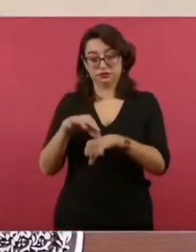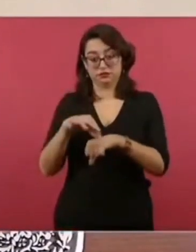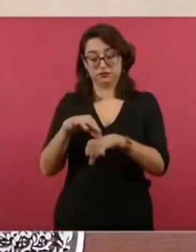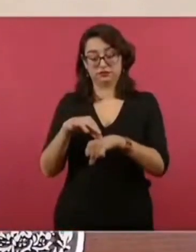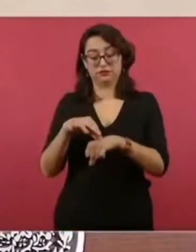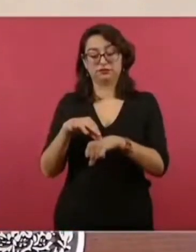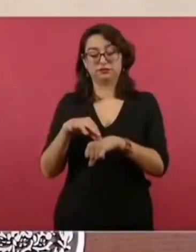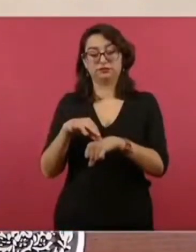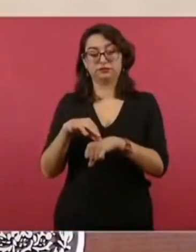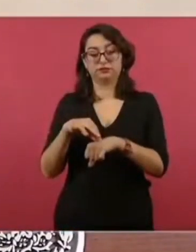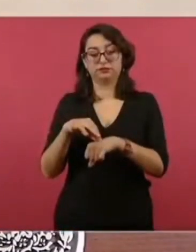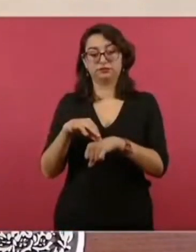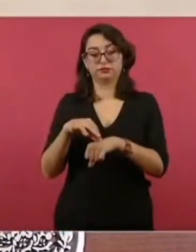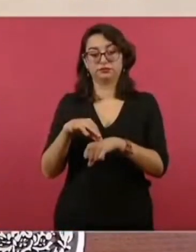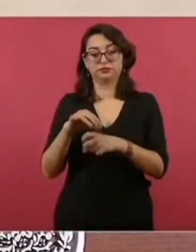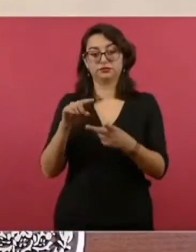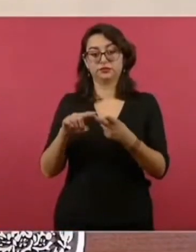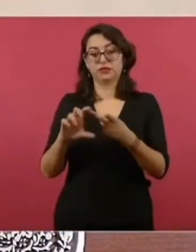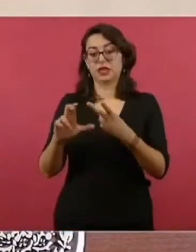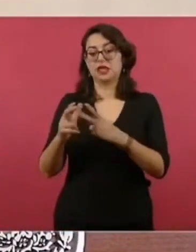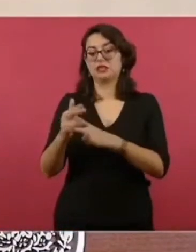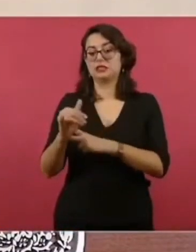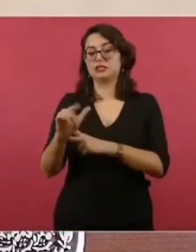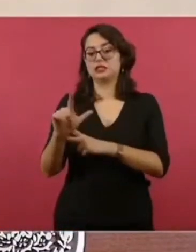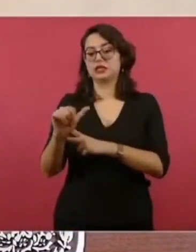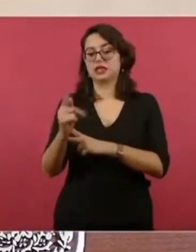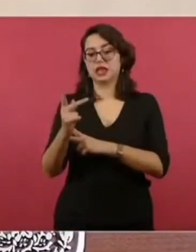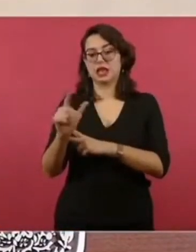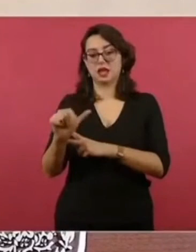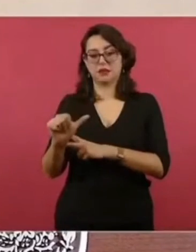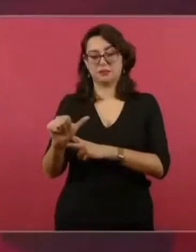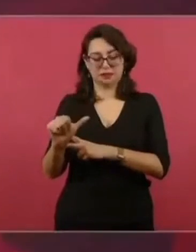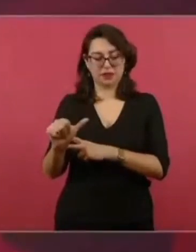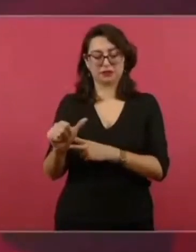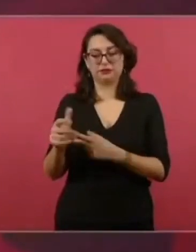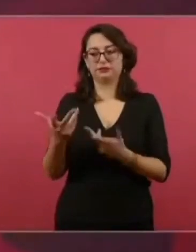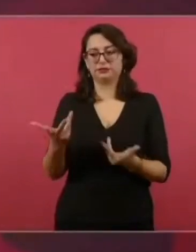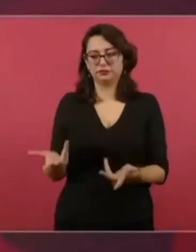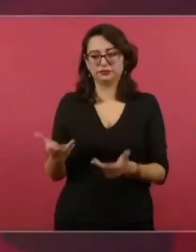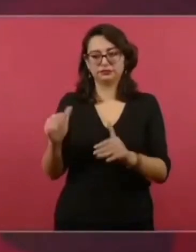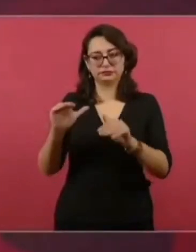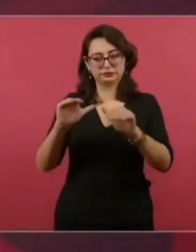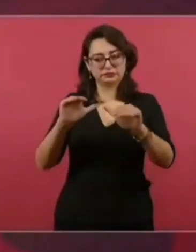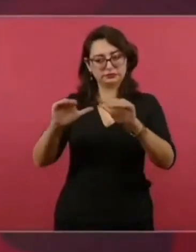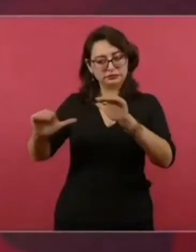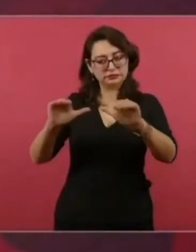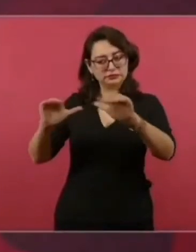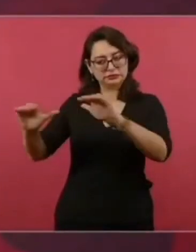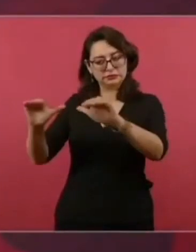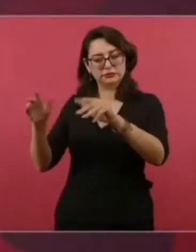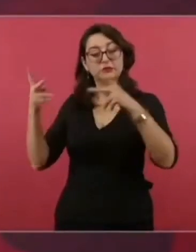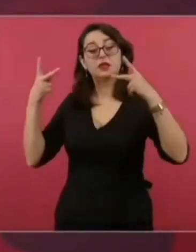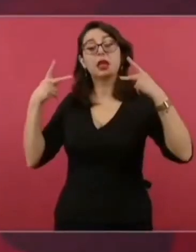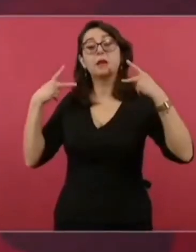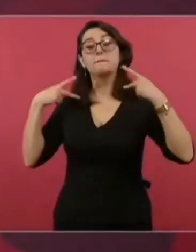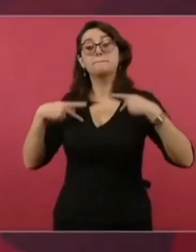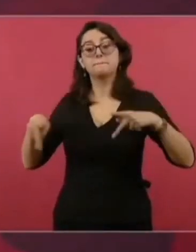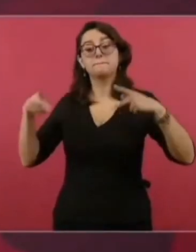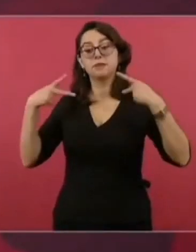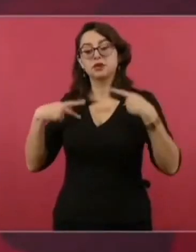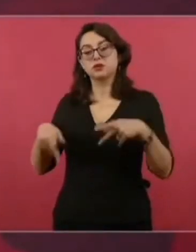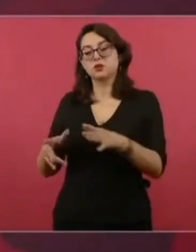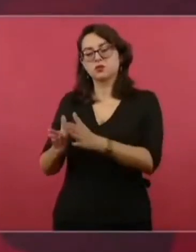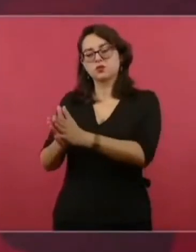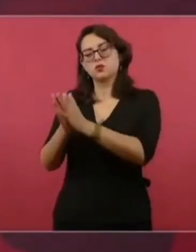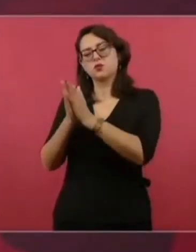de Chilapa, de estas comunidades, para que no se